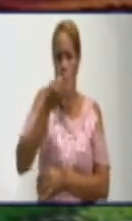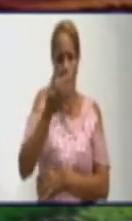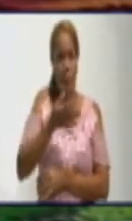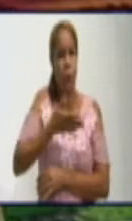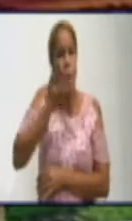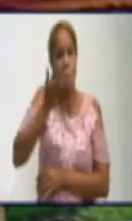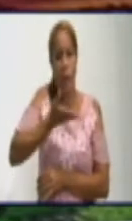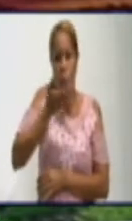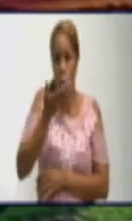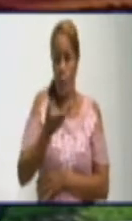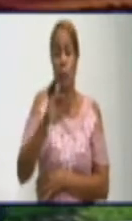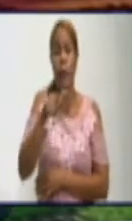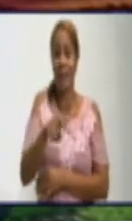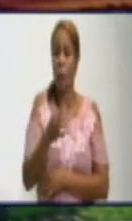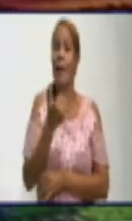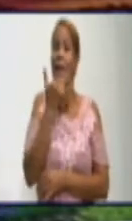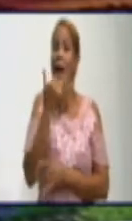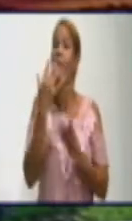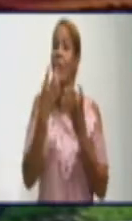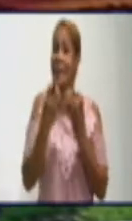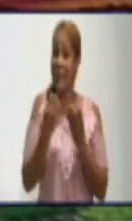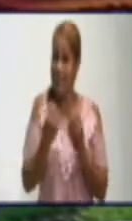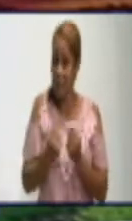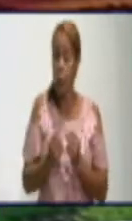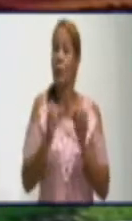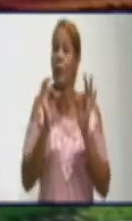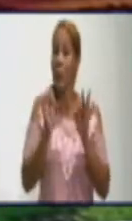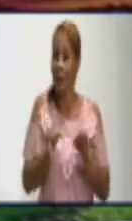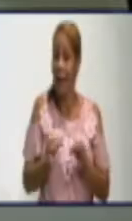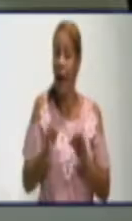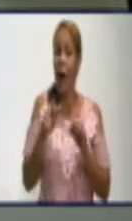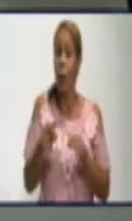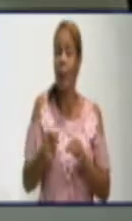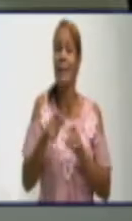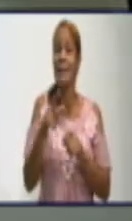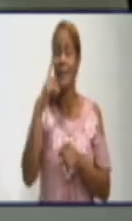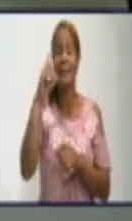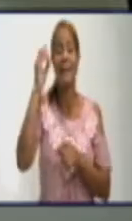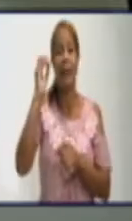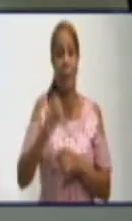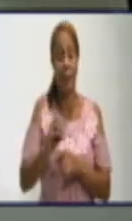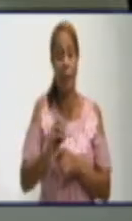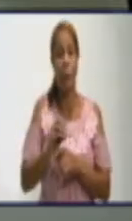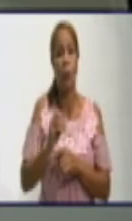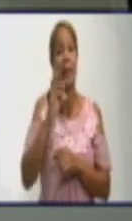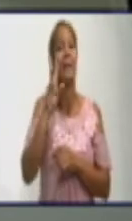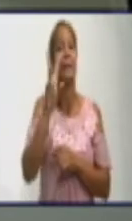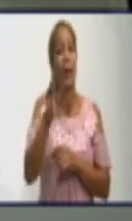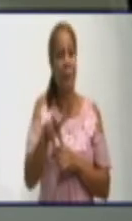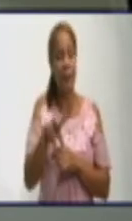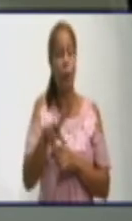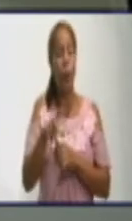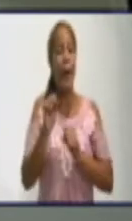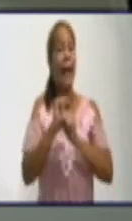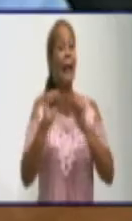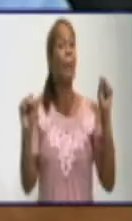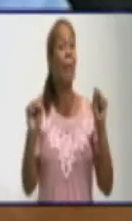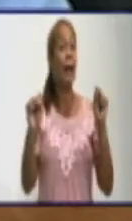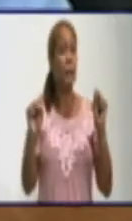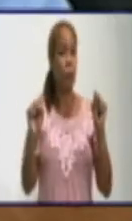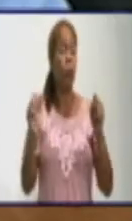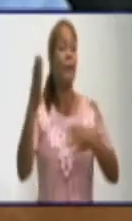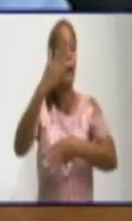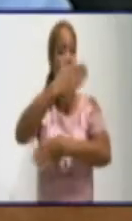la afectación, el impacto del bloqueo sobre nuestro país. ¿Es así, Millán? Sí, positivo. Nosotros de todas maneras,